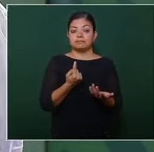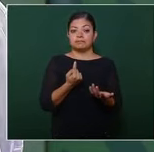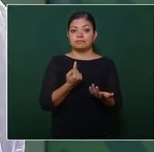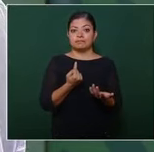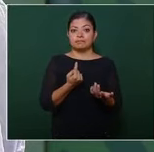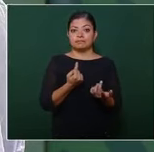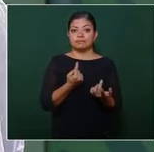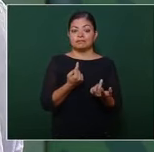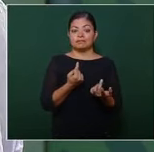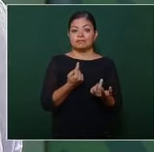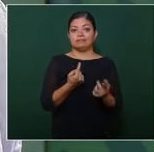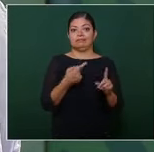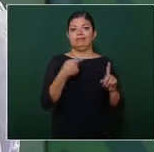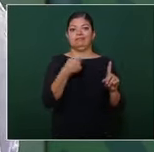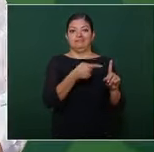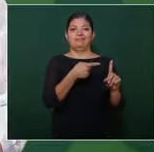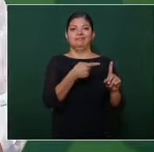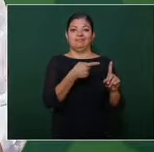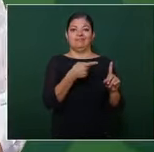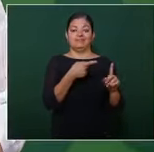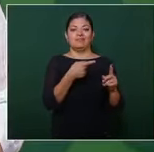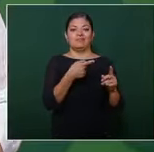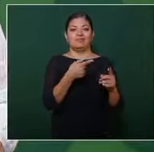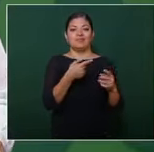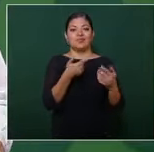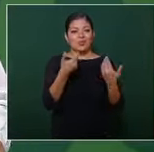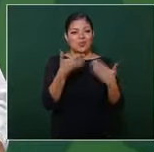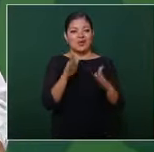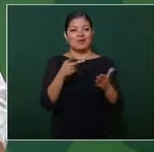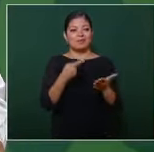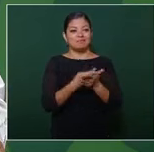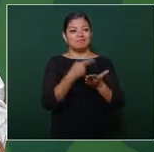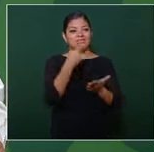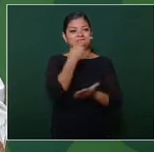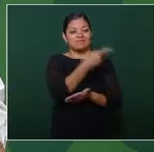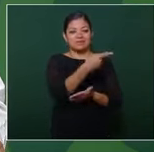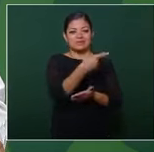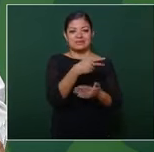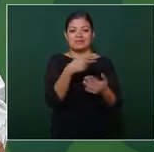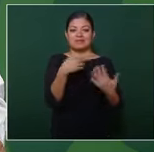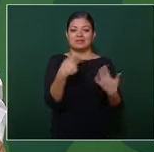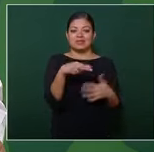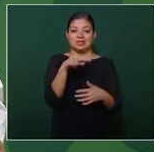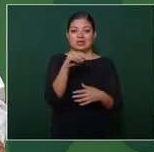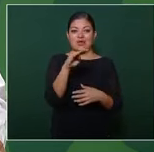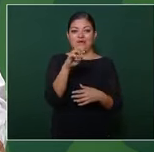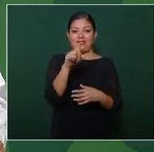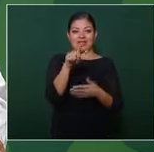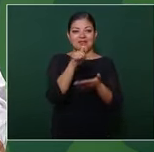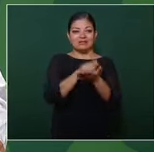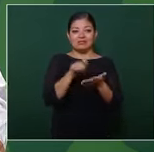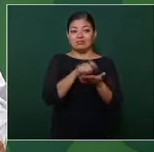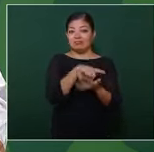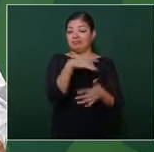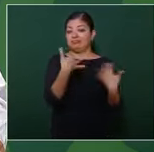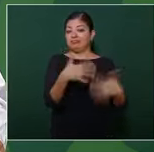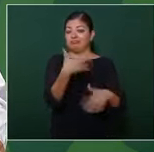debió recibir el premio Nobel de literatura gran escritor